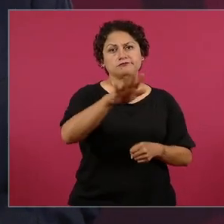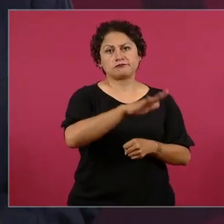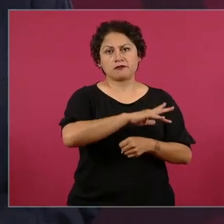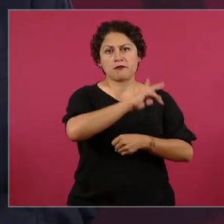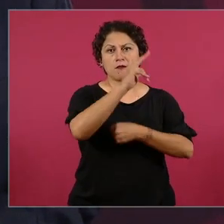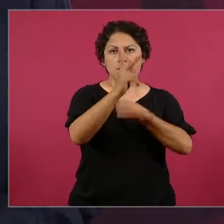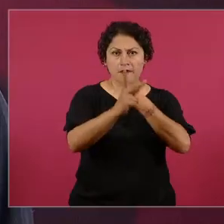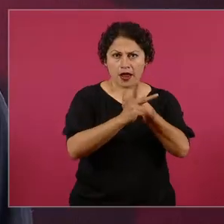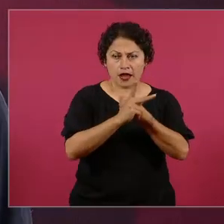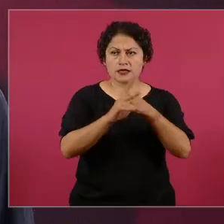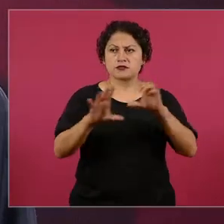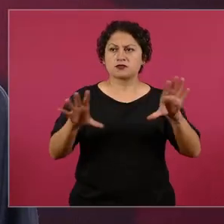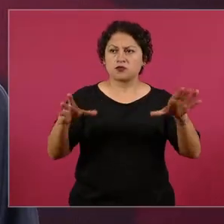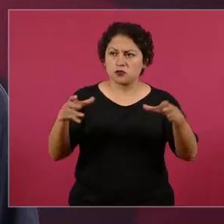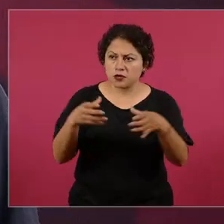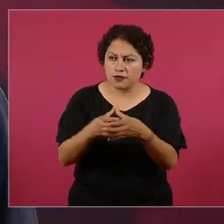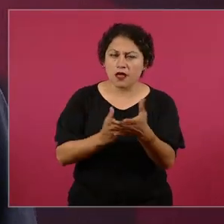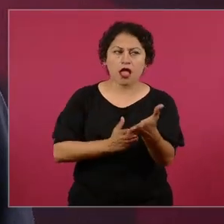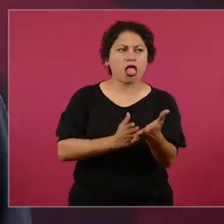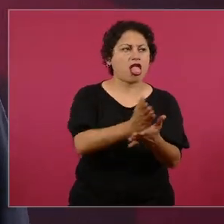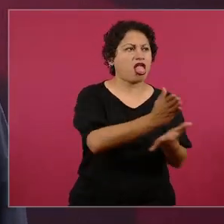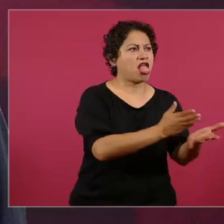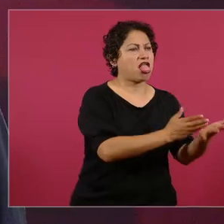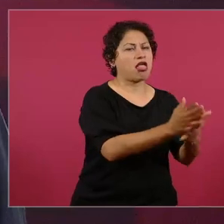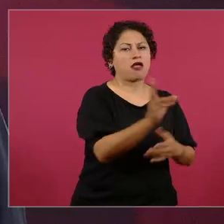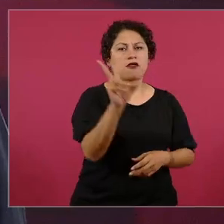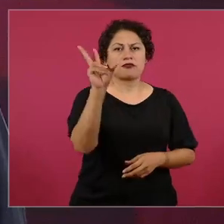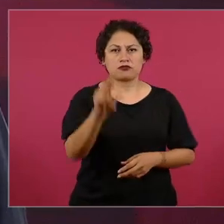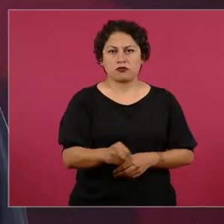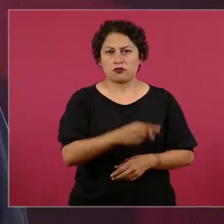solución pacífica a las controversias